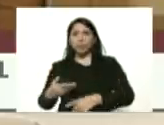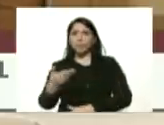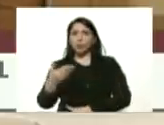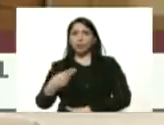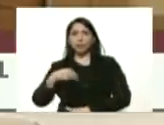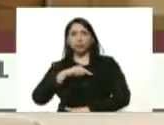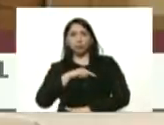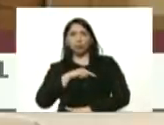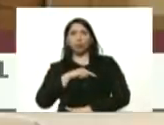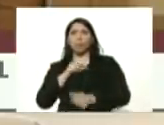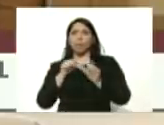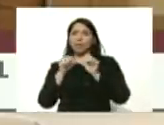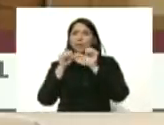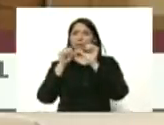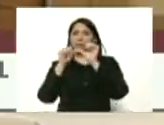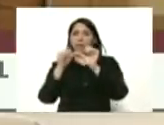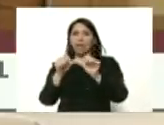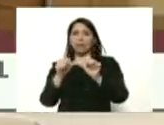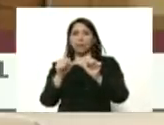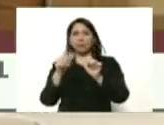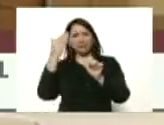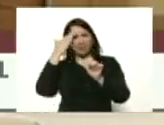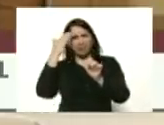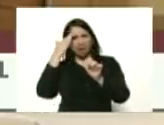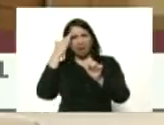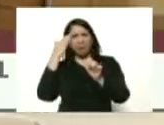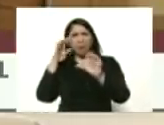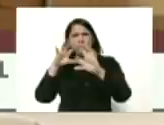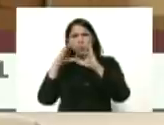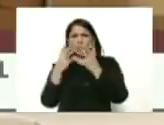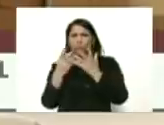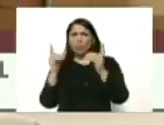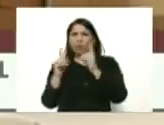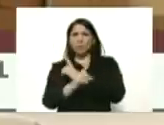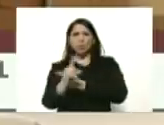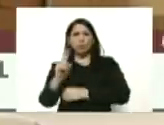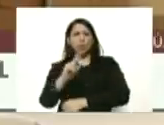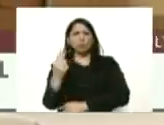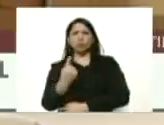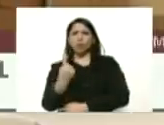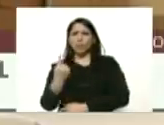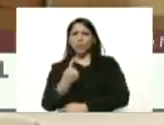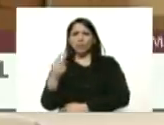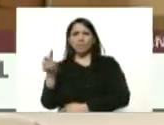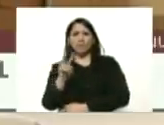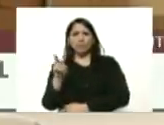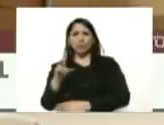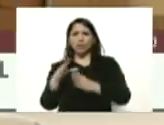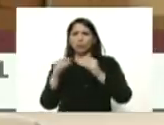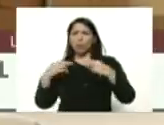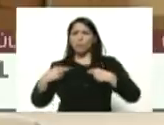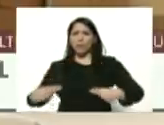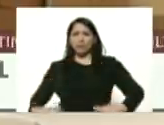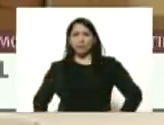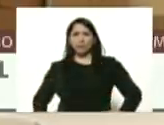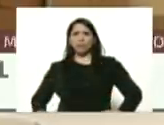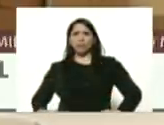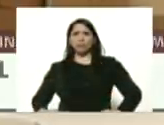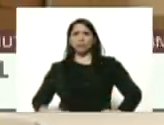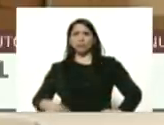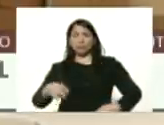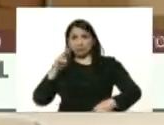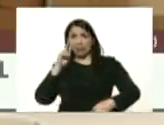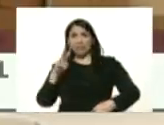nosotros mantengamos que sepamos que el mundo cambió no solamente Venezuela toda la humanidad se está viendo